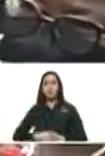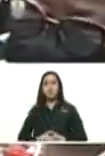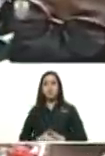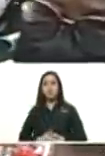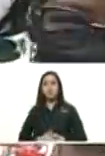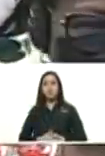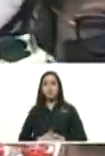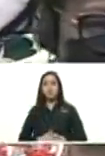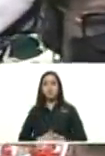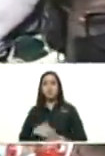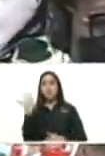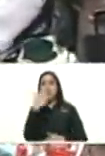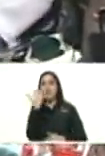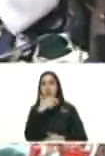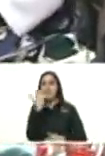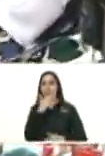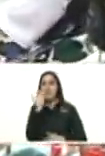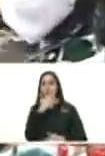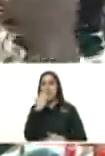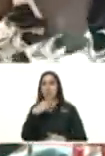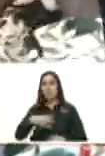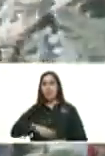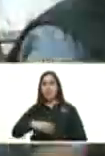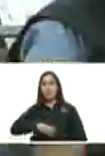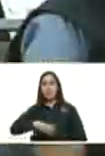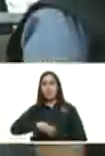bueno todo eso son chistes vale